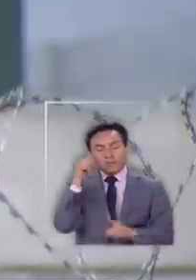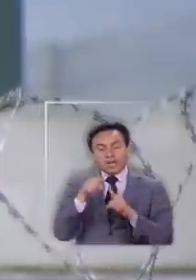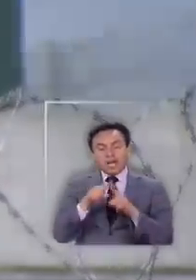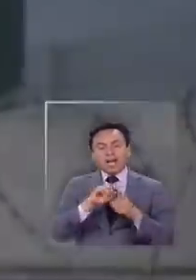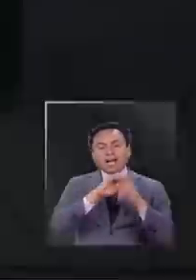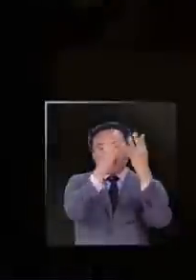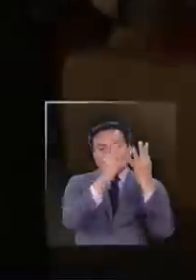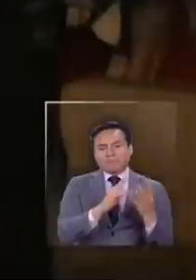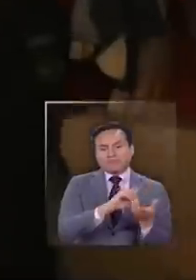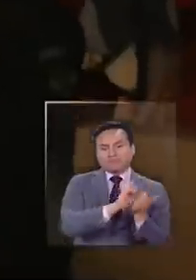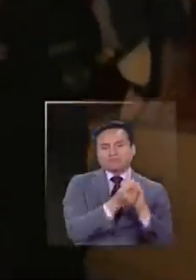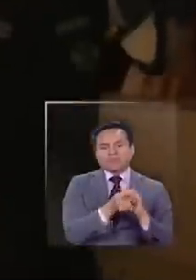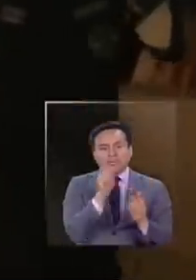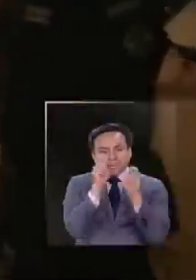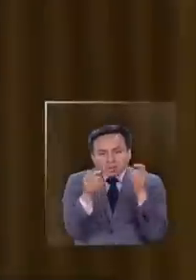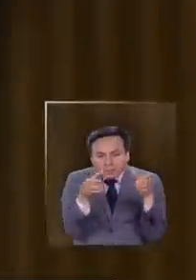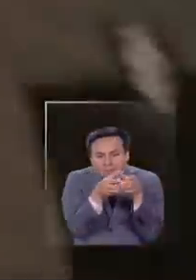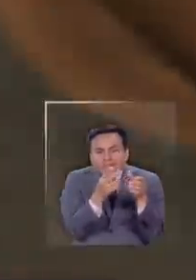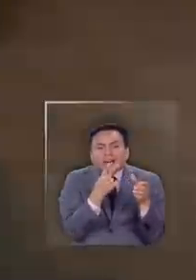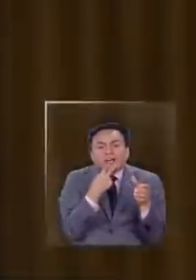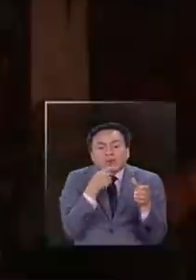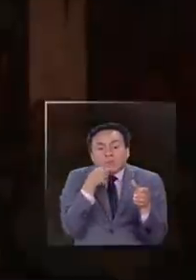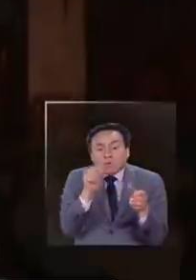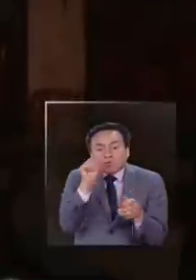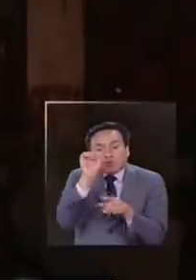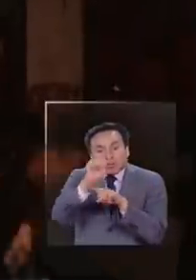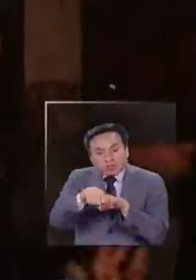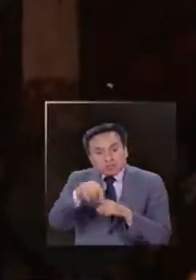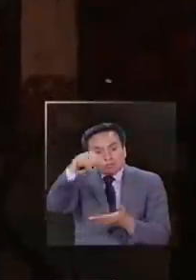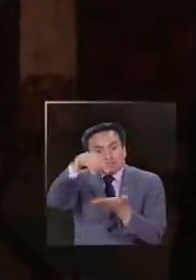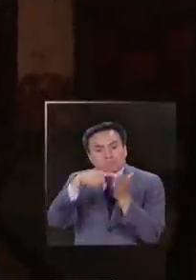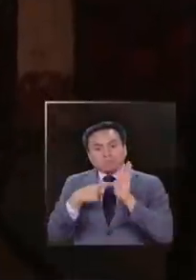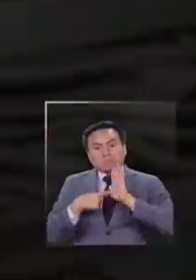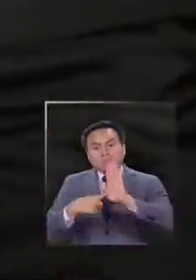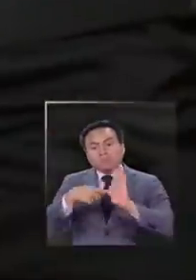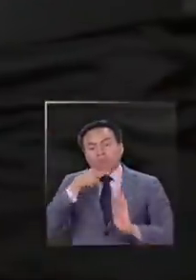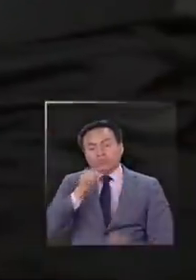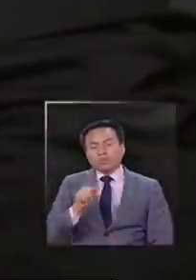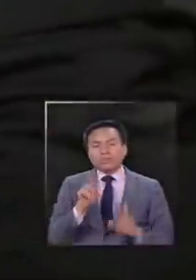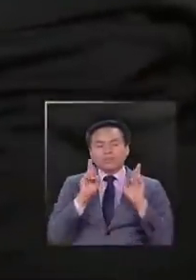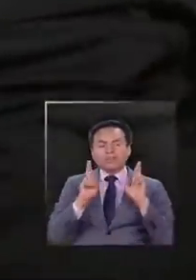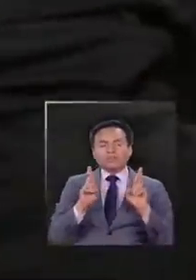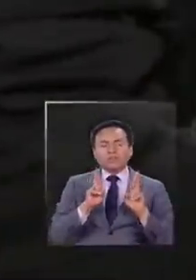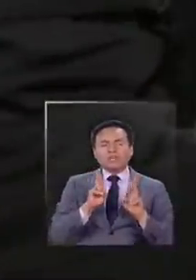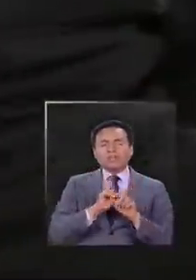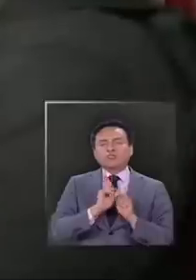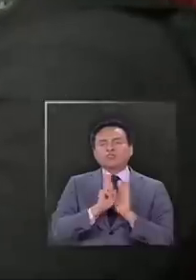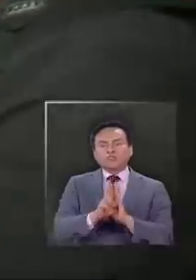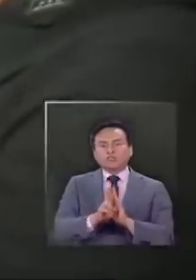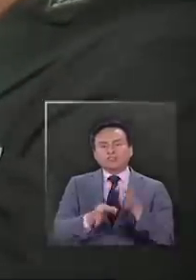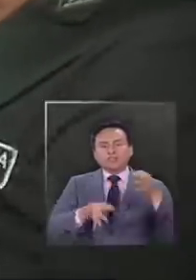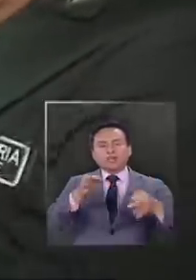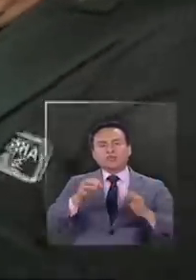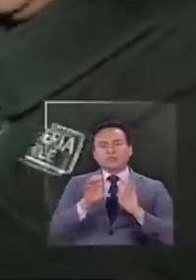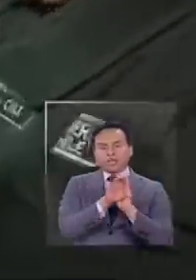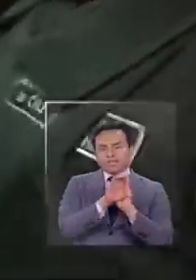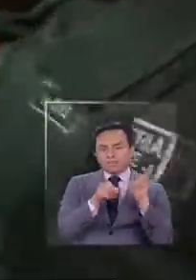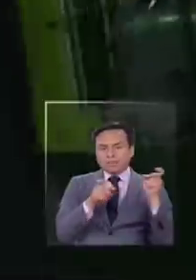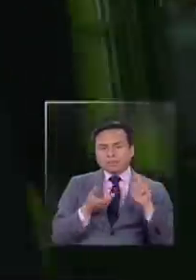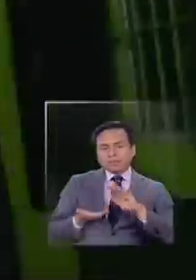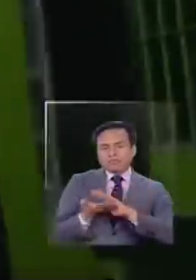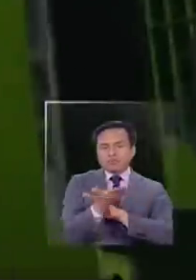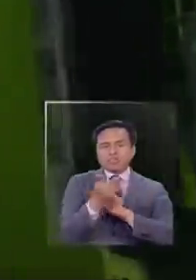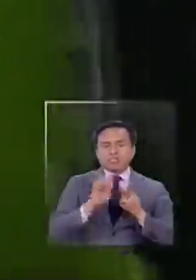conmutar condenas para grupos de riesgo estaría a un paso de su promulgación a la espera de la resolución del TC tras la presentación